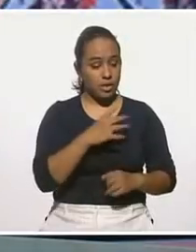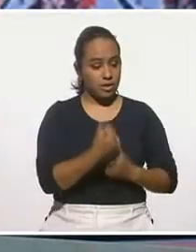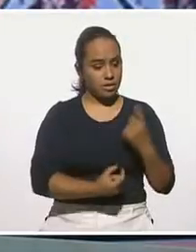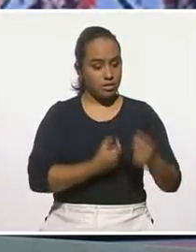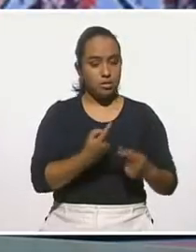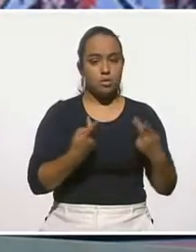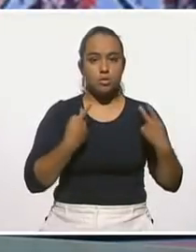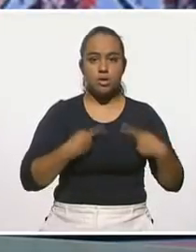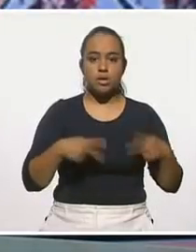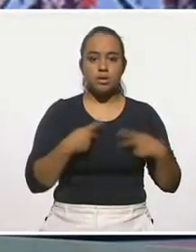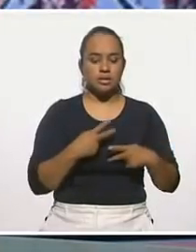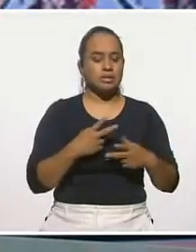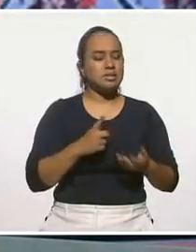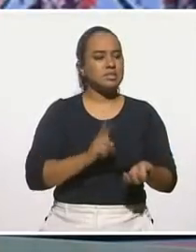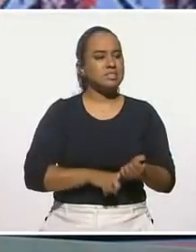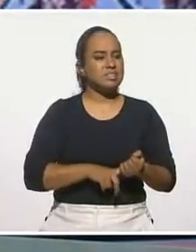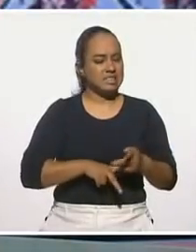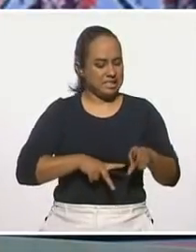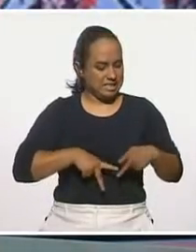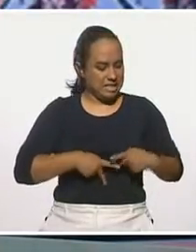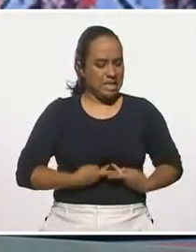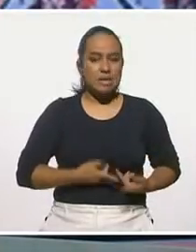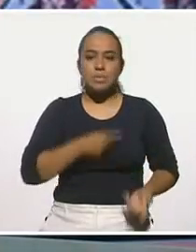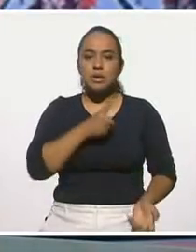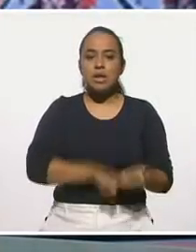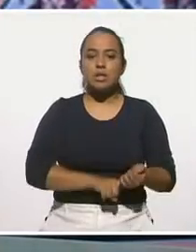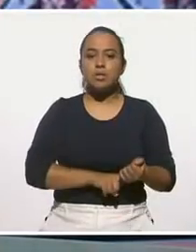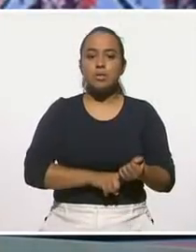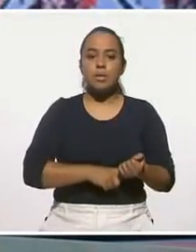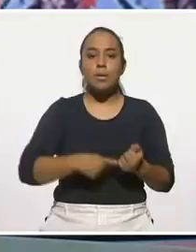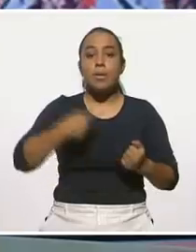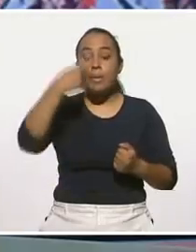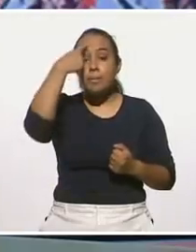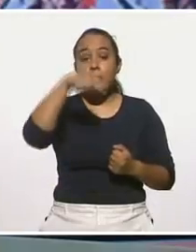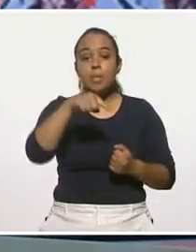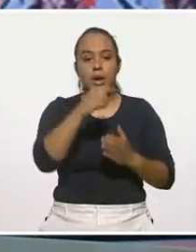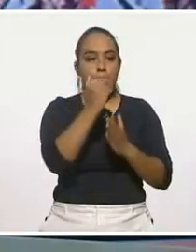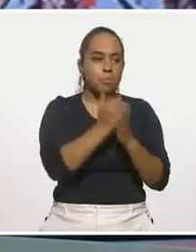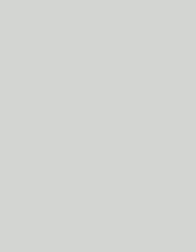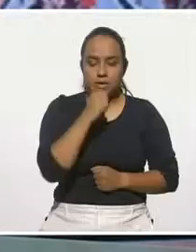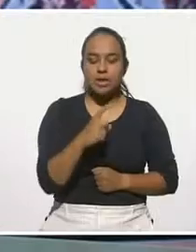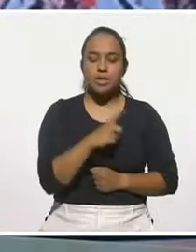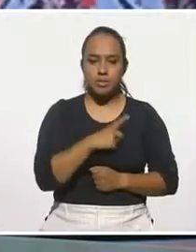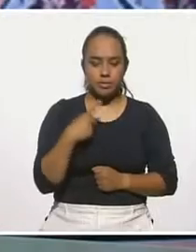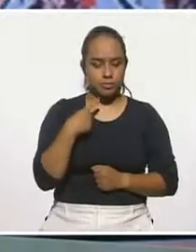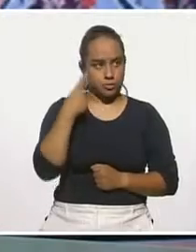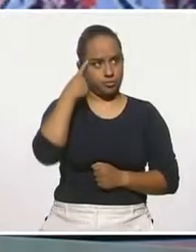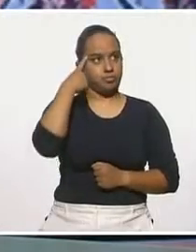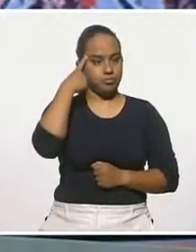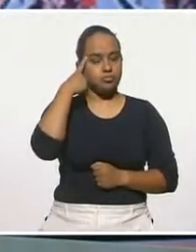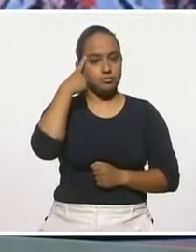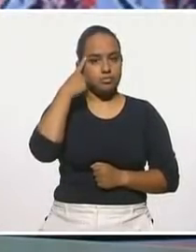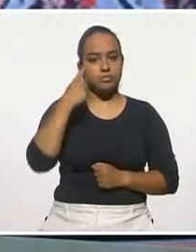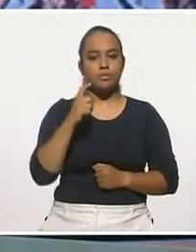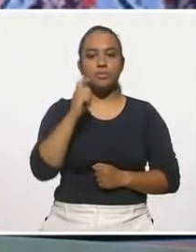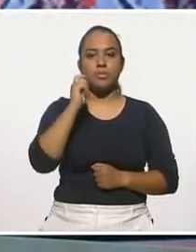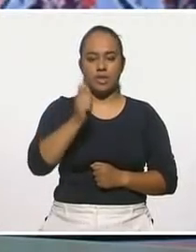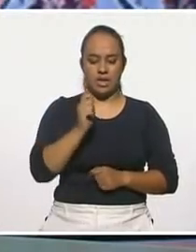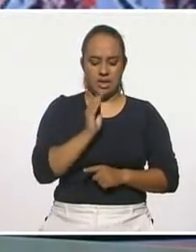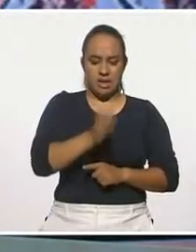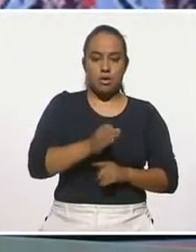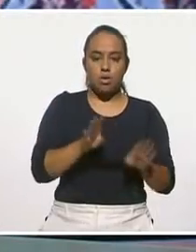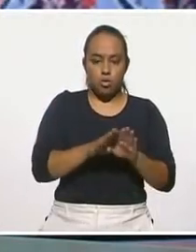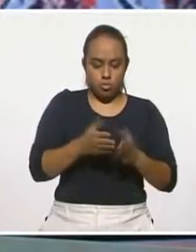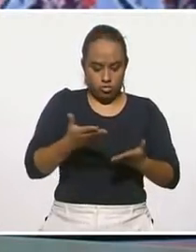que tienen como vulnerabilidades genéticas para tener menos o más resiliencia. La resiliencia también es el arte de